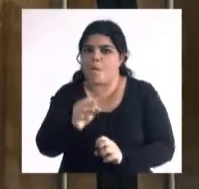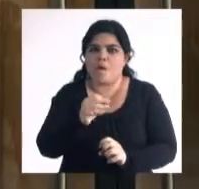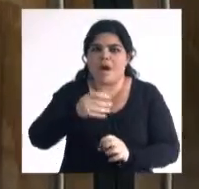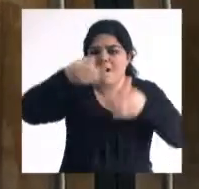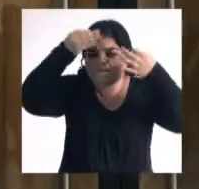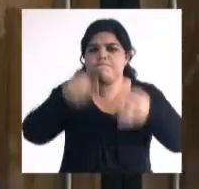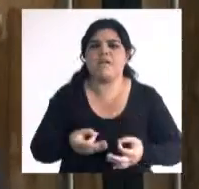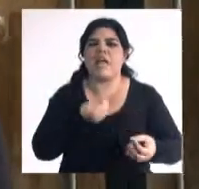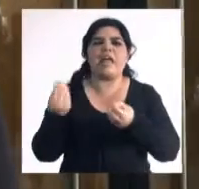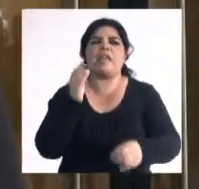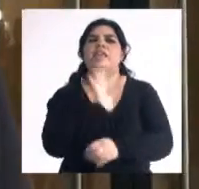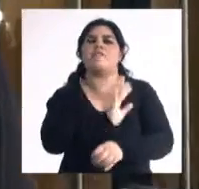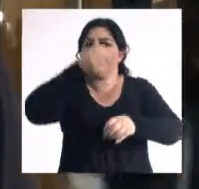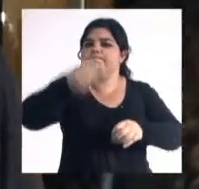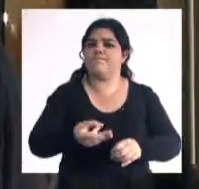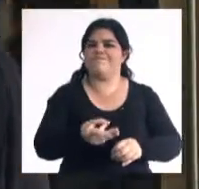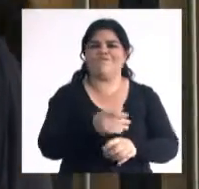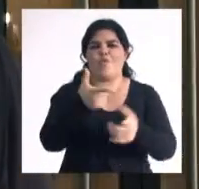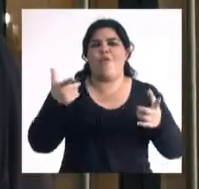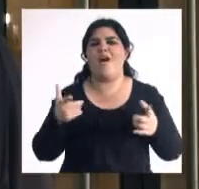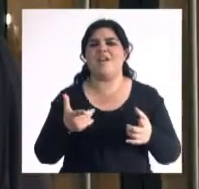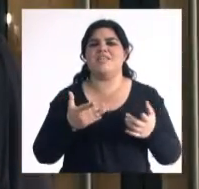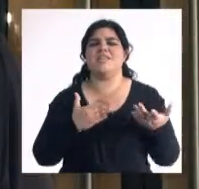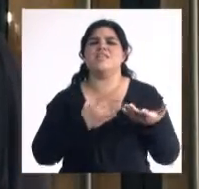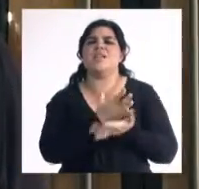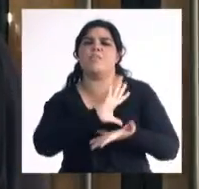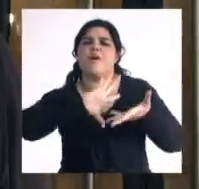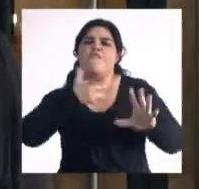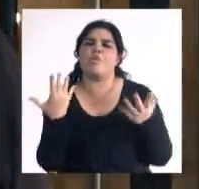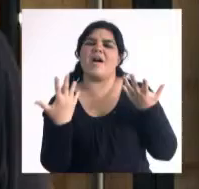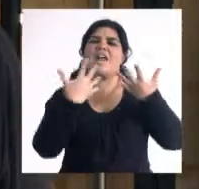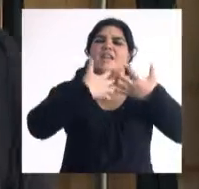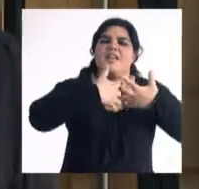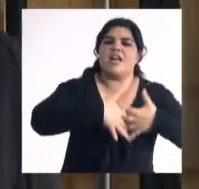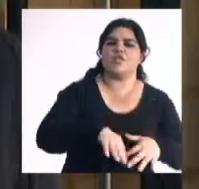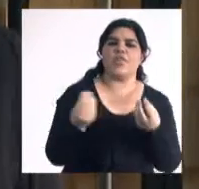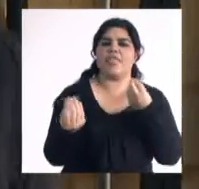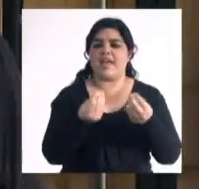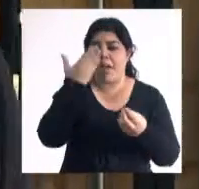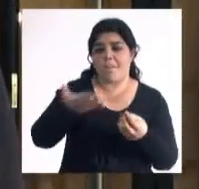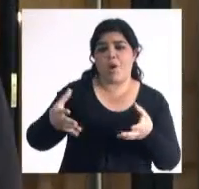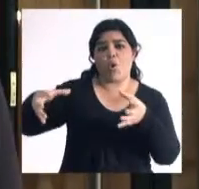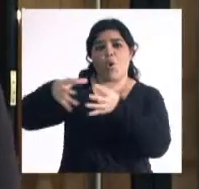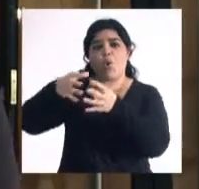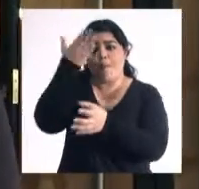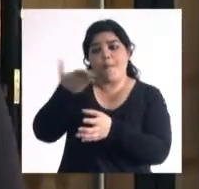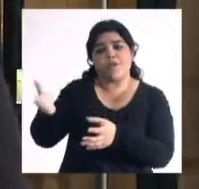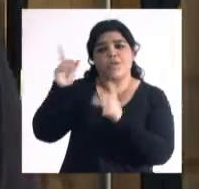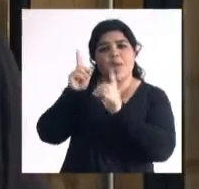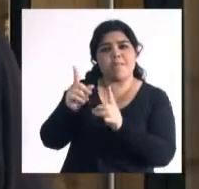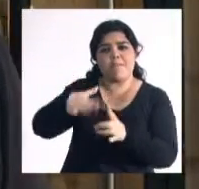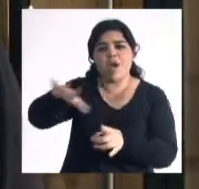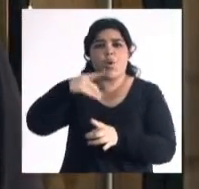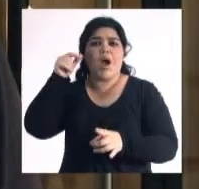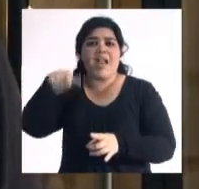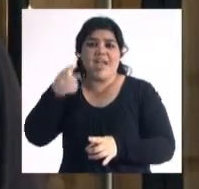a un acuerdo sobre qué es cultura. Así todo, siempre subyace a la idea de cultura la presencia de un colectivo y tal vez